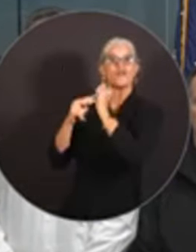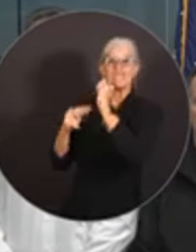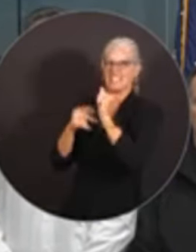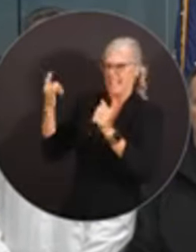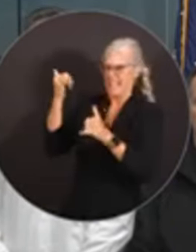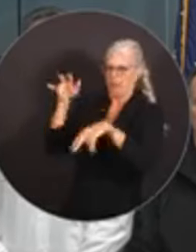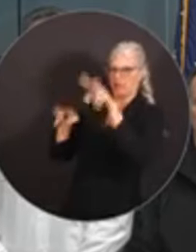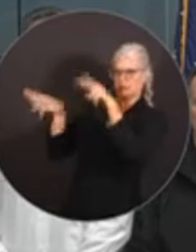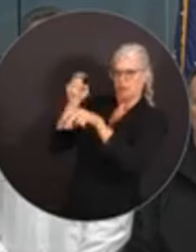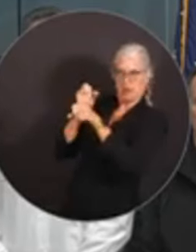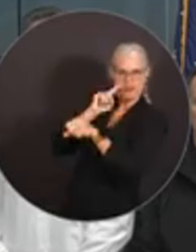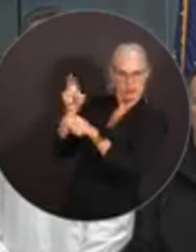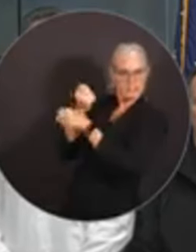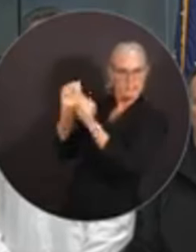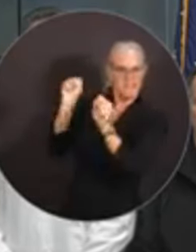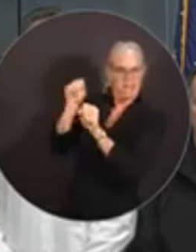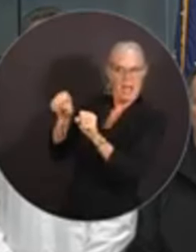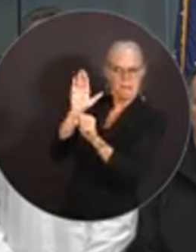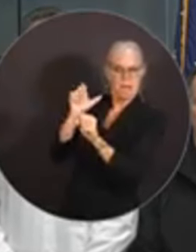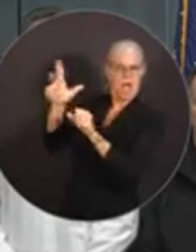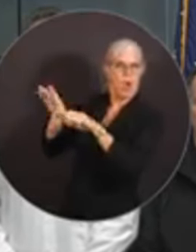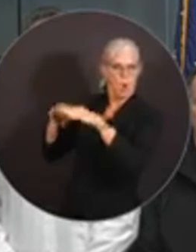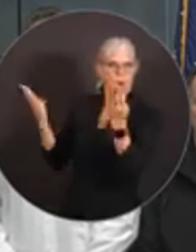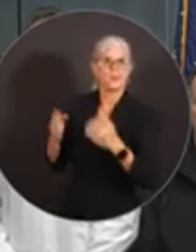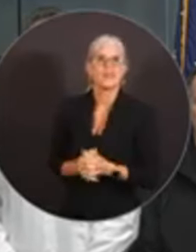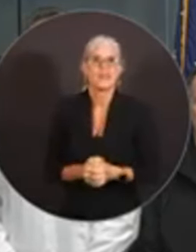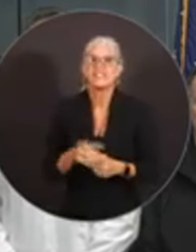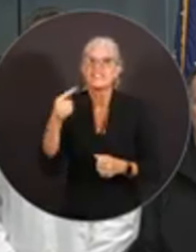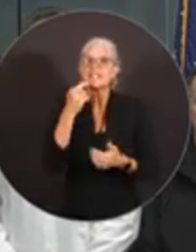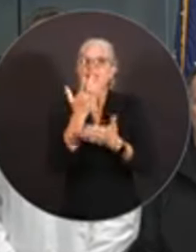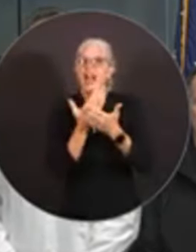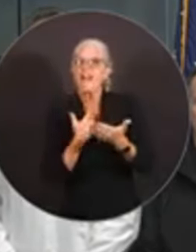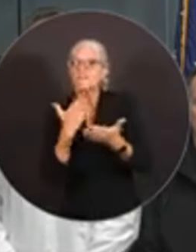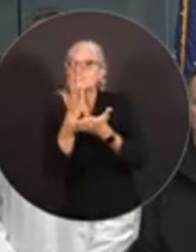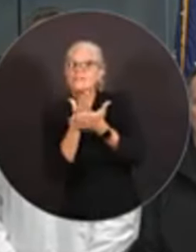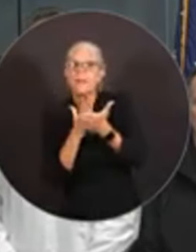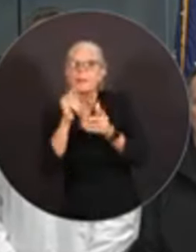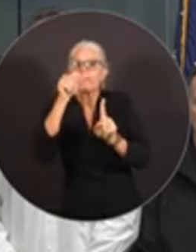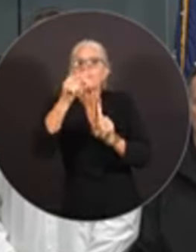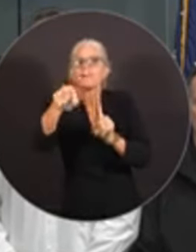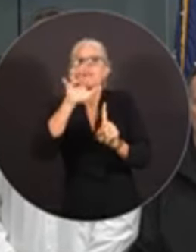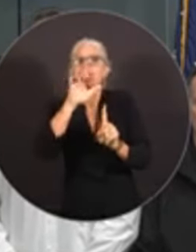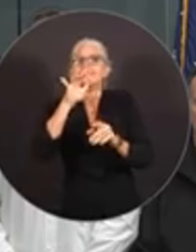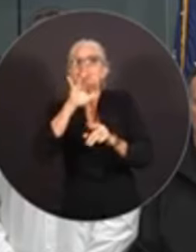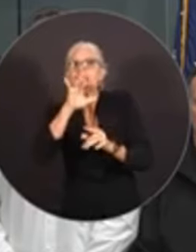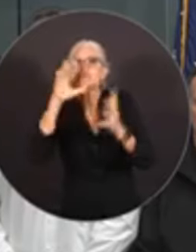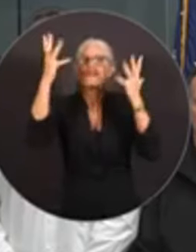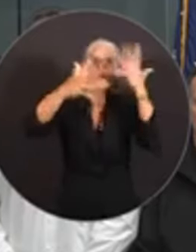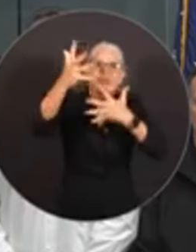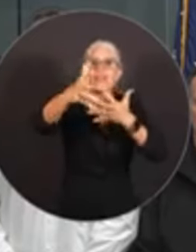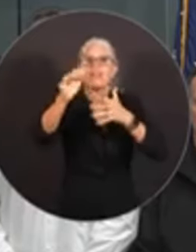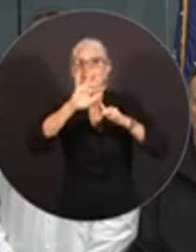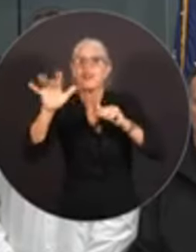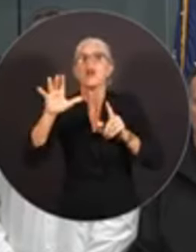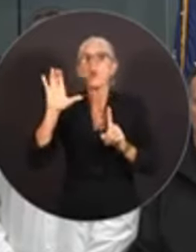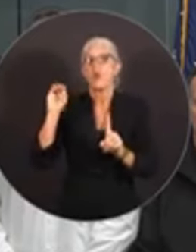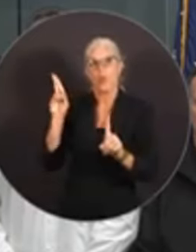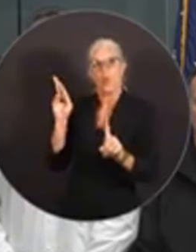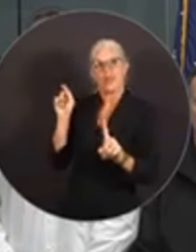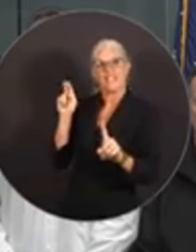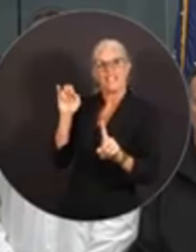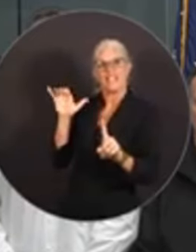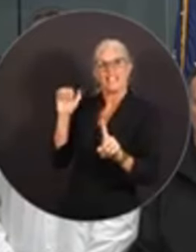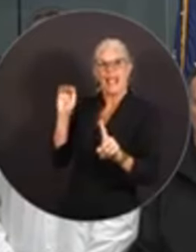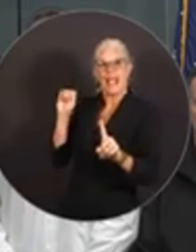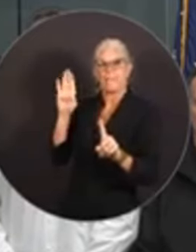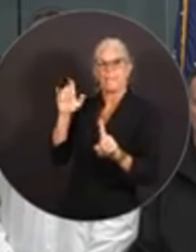ocurriendo ahora. Hay escombros en el Sunshine Skyway y en Portney Campbell. Una vez que esté despejado